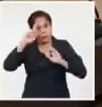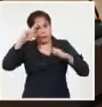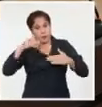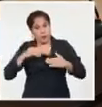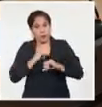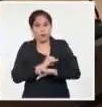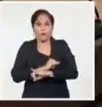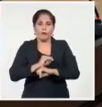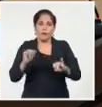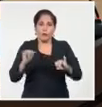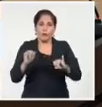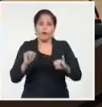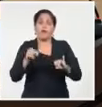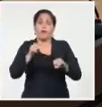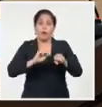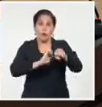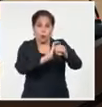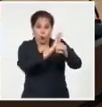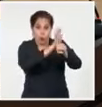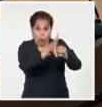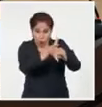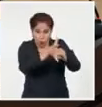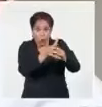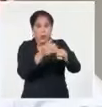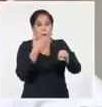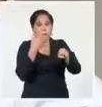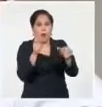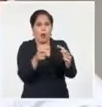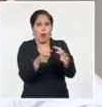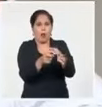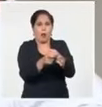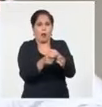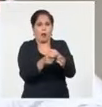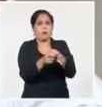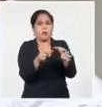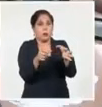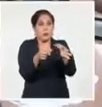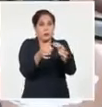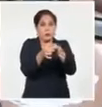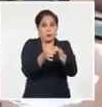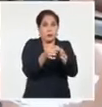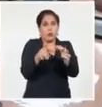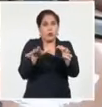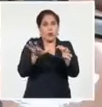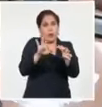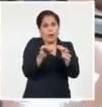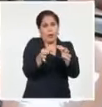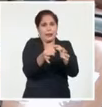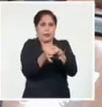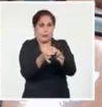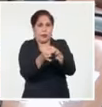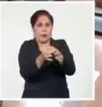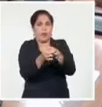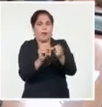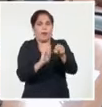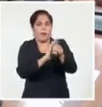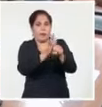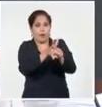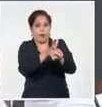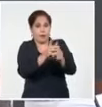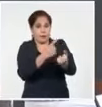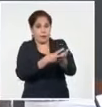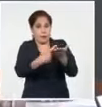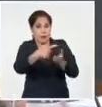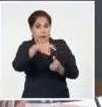informó que el comportamiento de la COVID-19 es favorable al disminuir los casos por día. Al cierre de la semana se